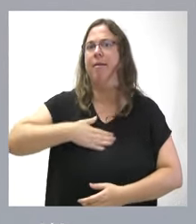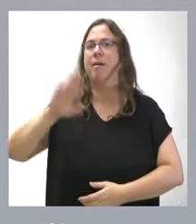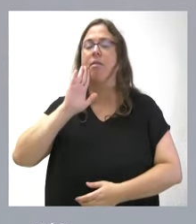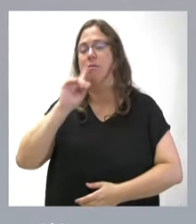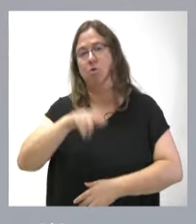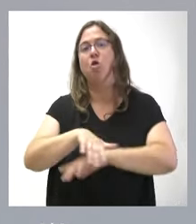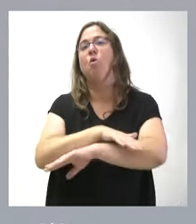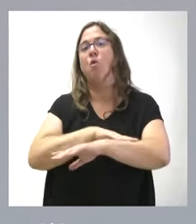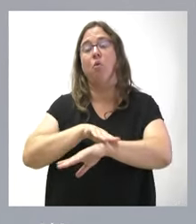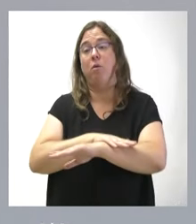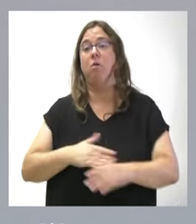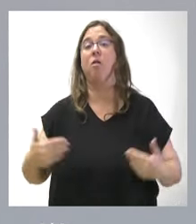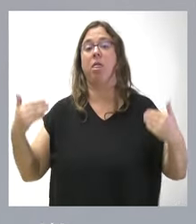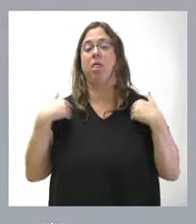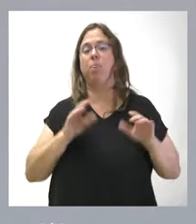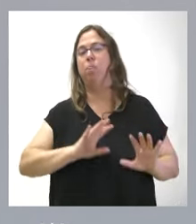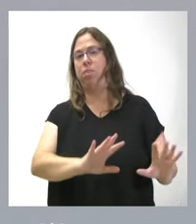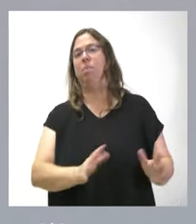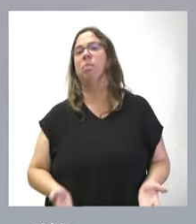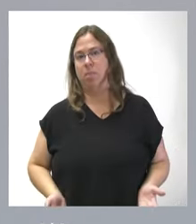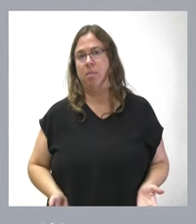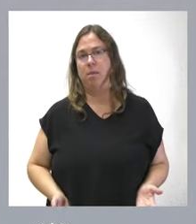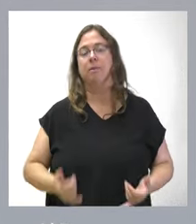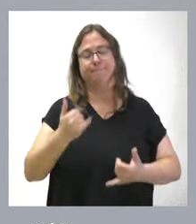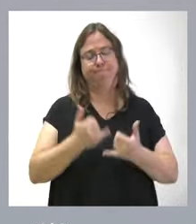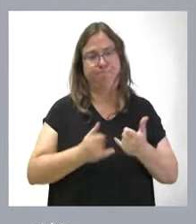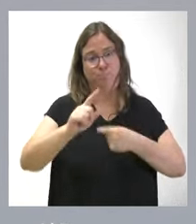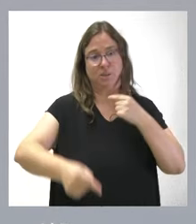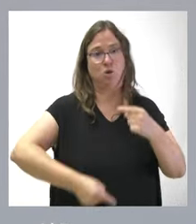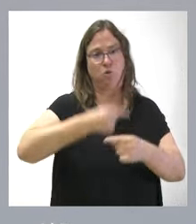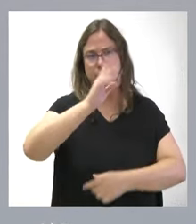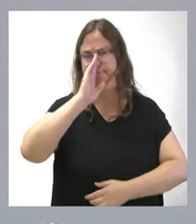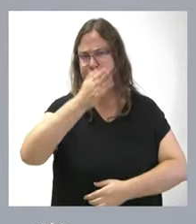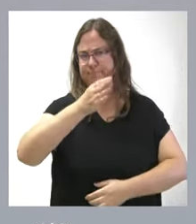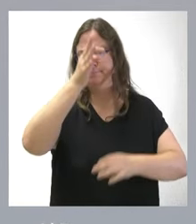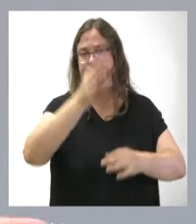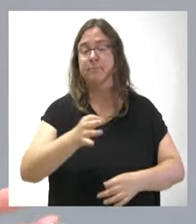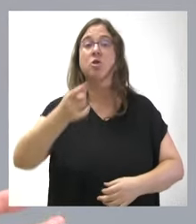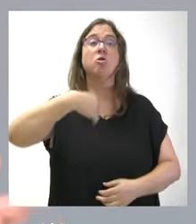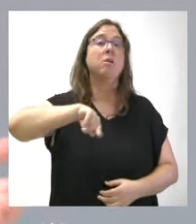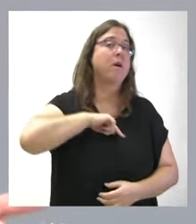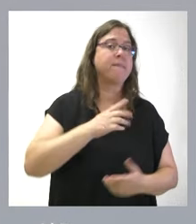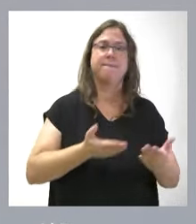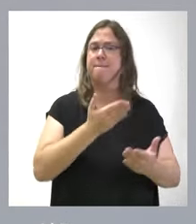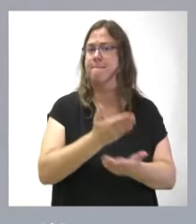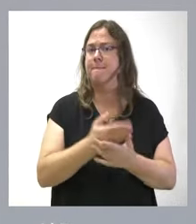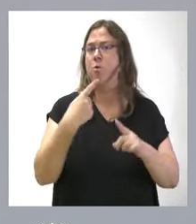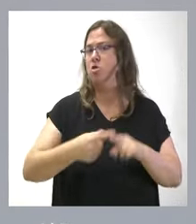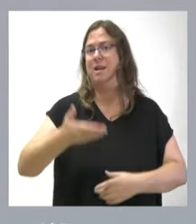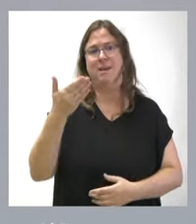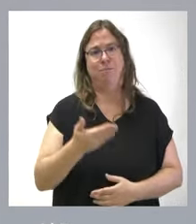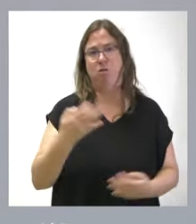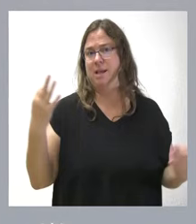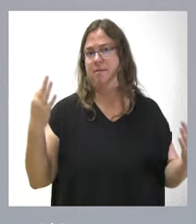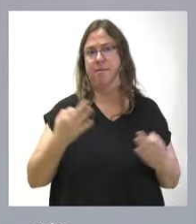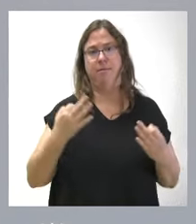haciendo una dejación de su responsabilidad que, lógicamente, tiene un efecto muy directo. Y nosotros sí que hemos pedido una cosa muy importante, que es que